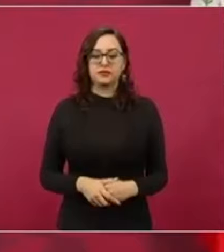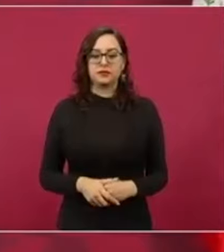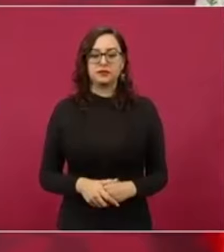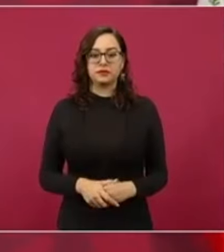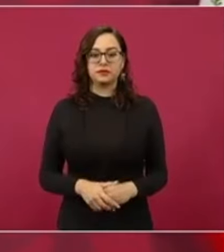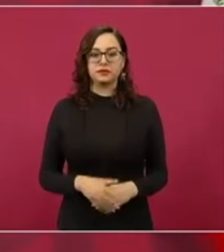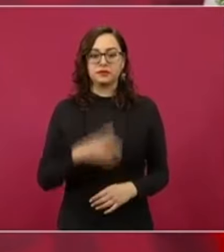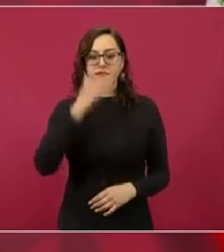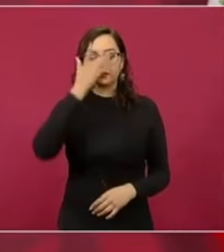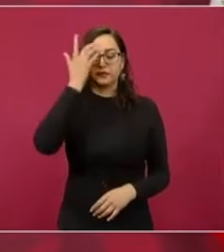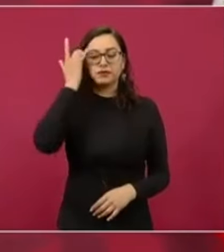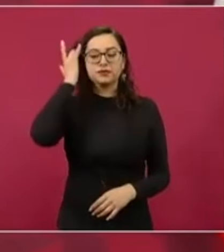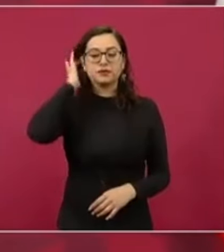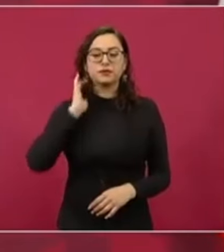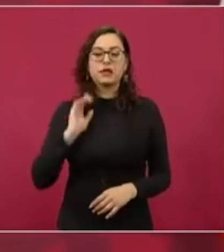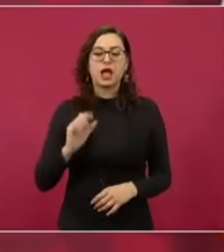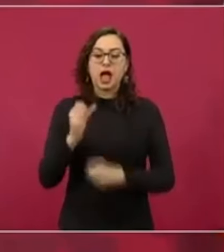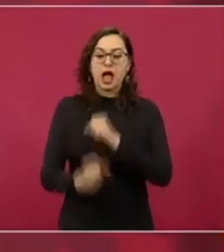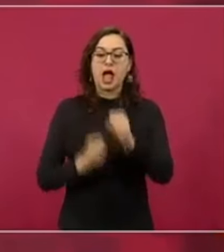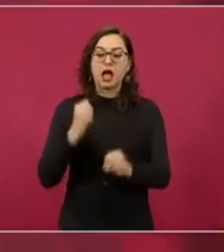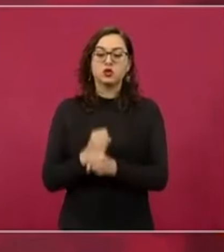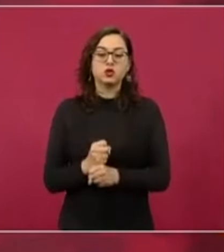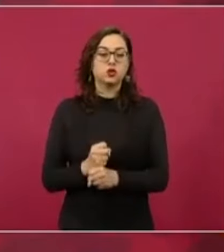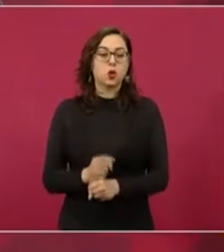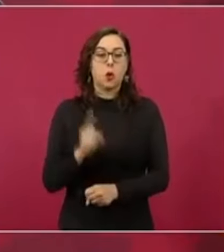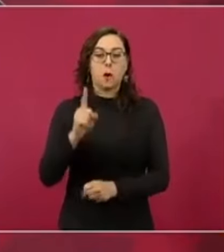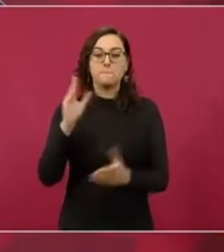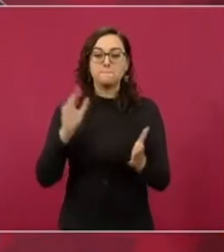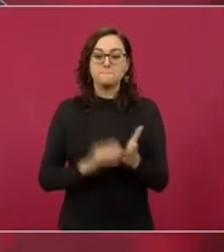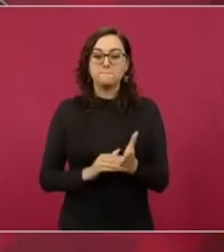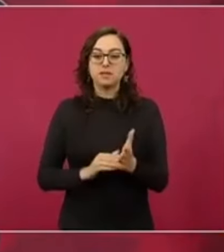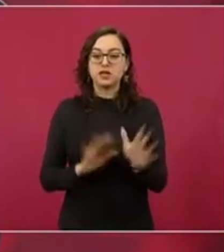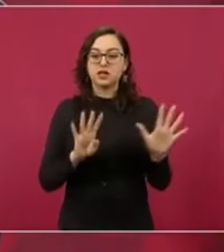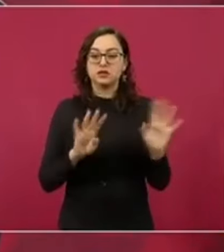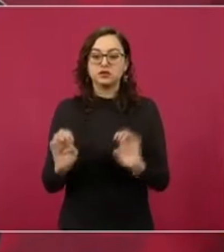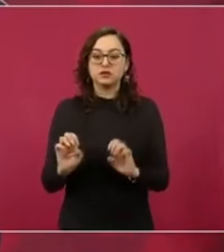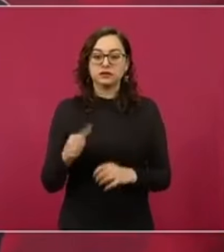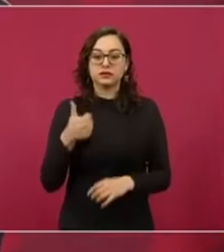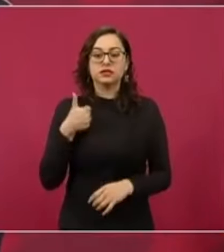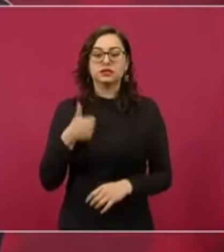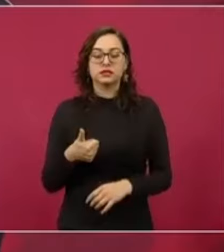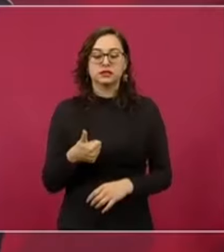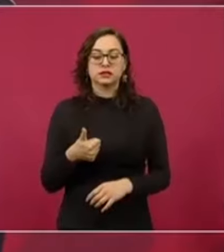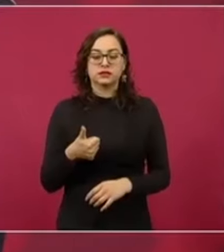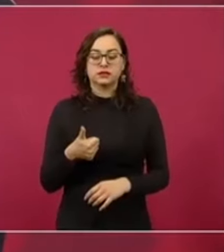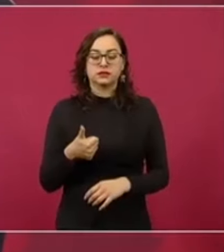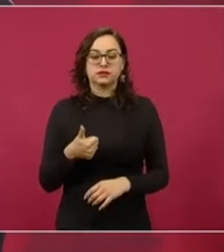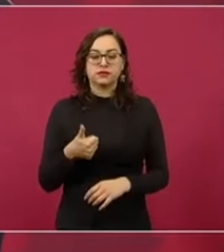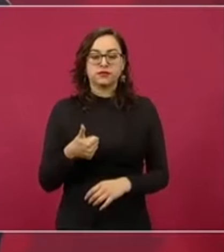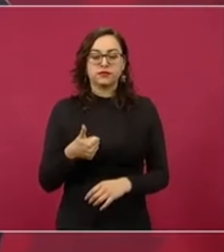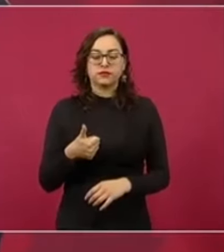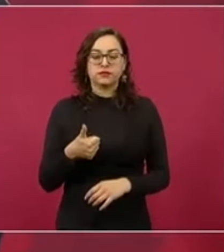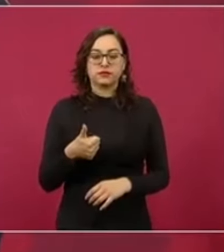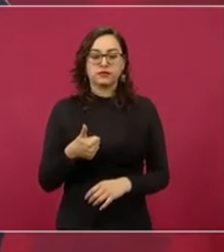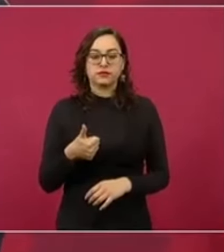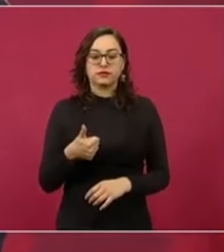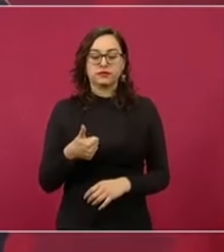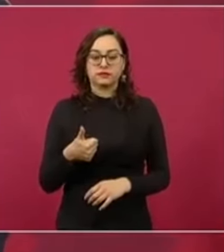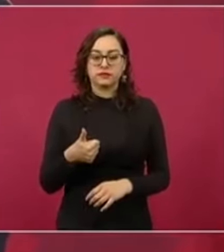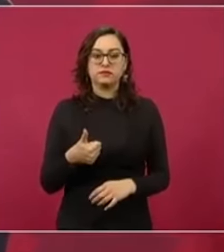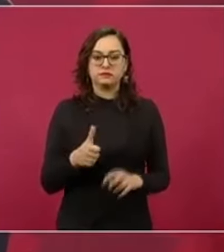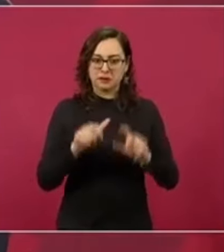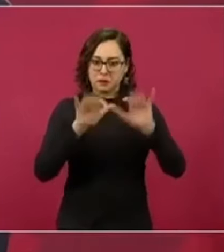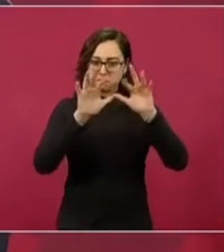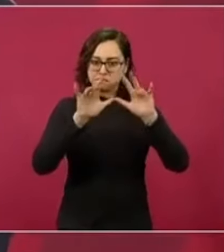En 1906 escriben el plan liberal,